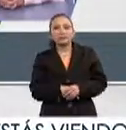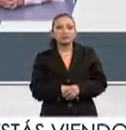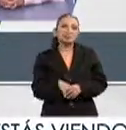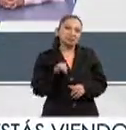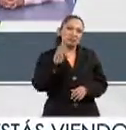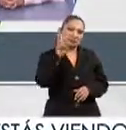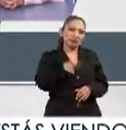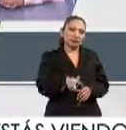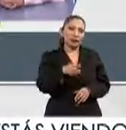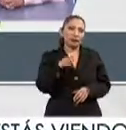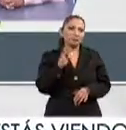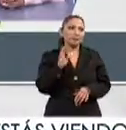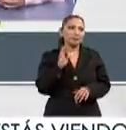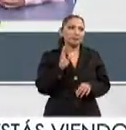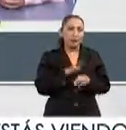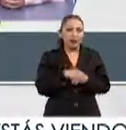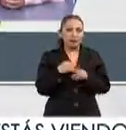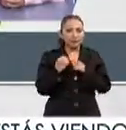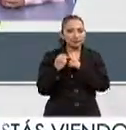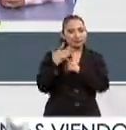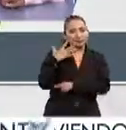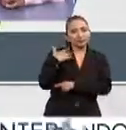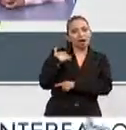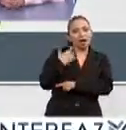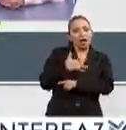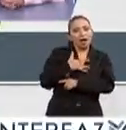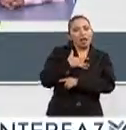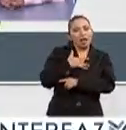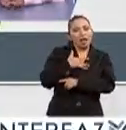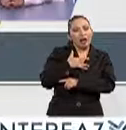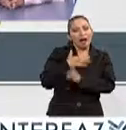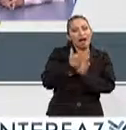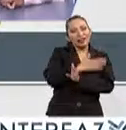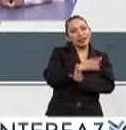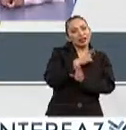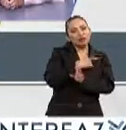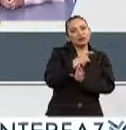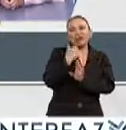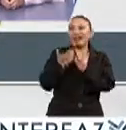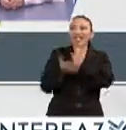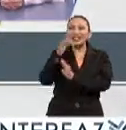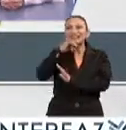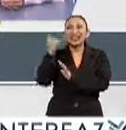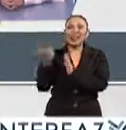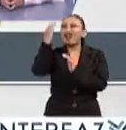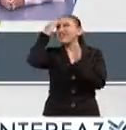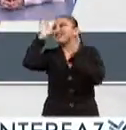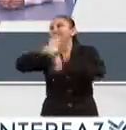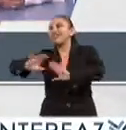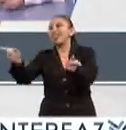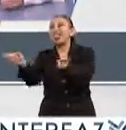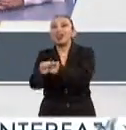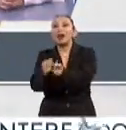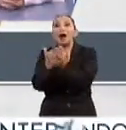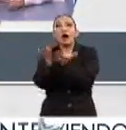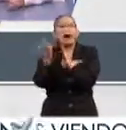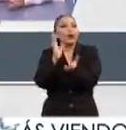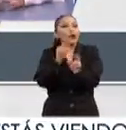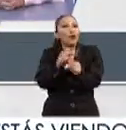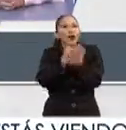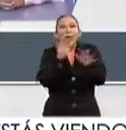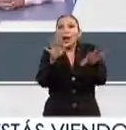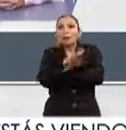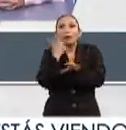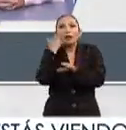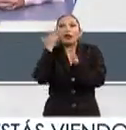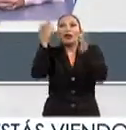creo que eso es lo que más impacto tuvo en mí, tal vez al principio yo suele querer irme a Chile, ahora yo quiero, no sé, irme a Europa, a